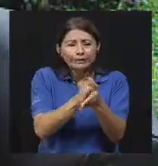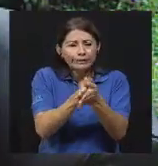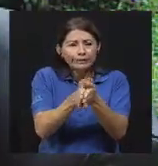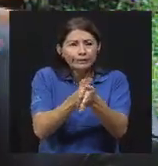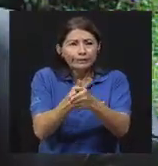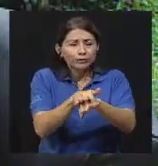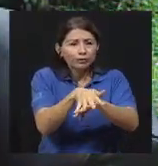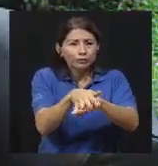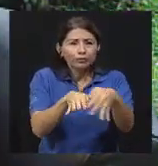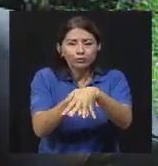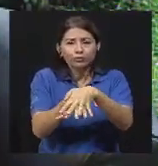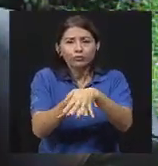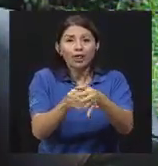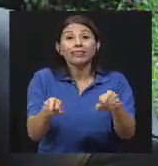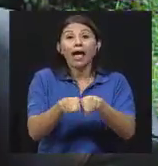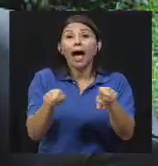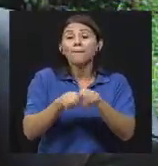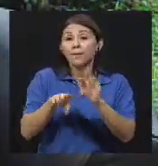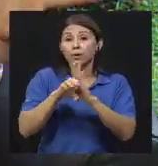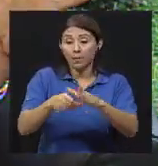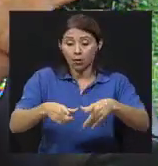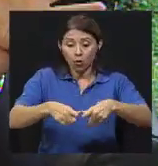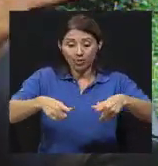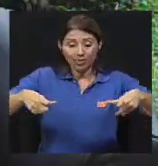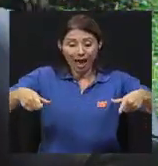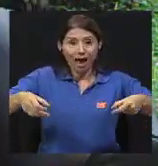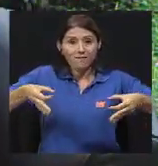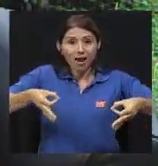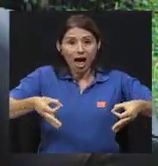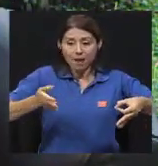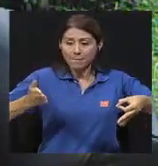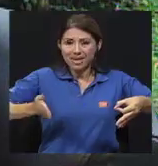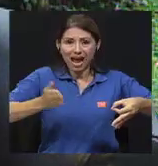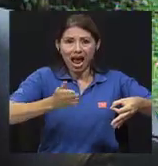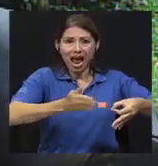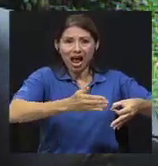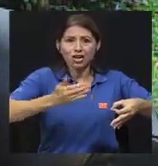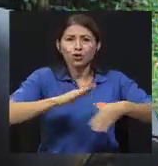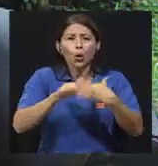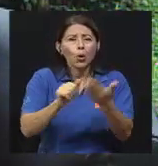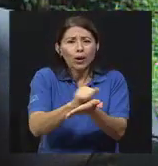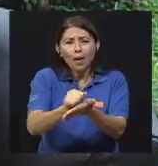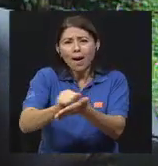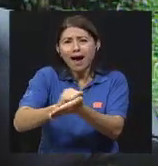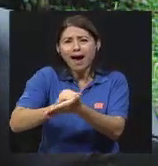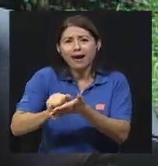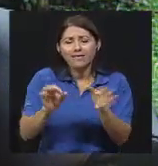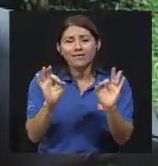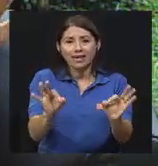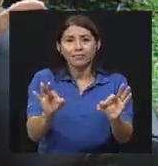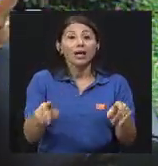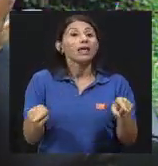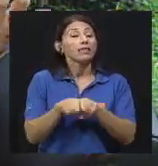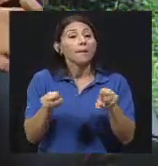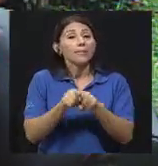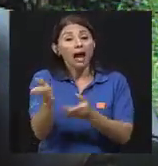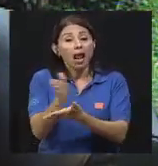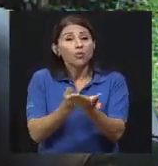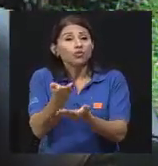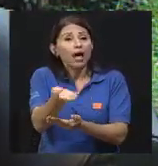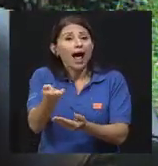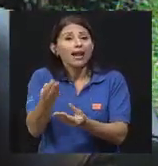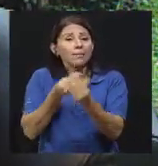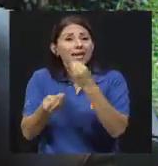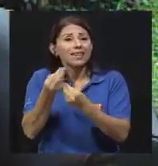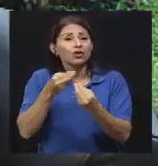picar, cuchillos, especialmente cuando cambio de un alimento a otro. Número tres, refrigerar los alimentos que hay que refrigerar, los